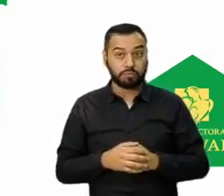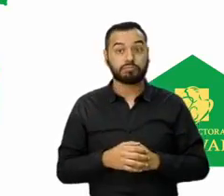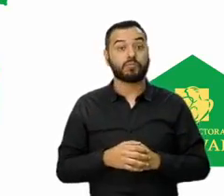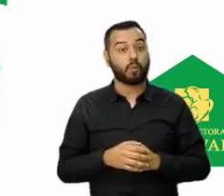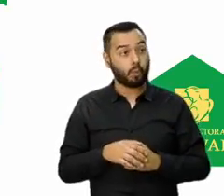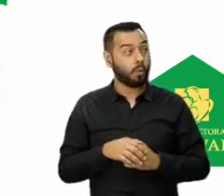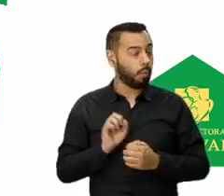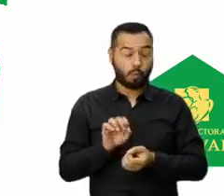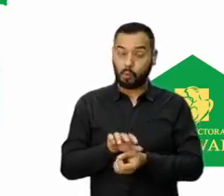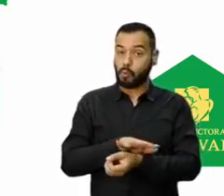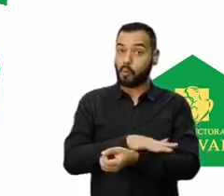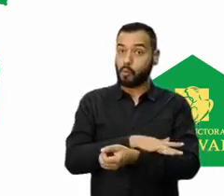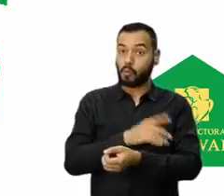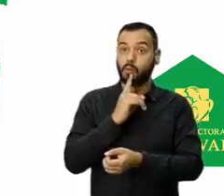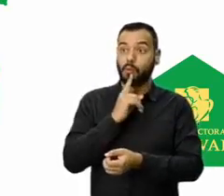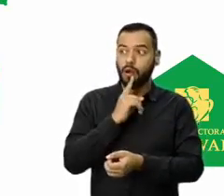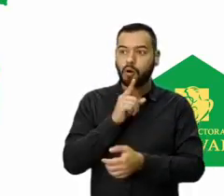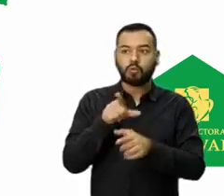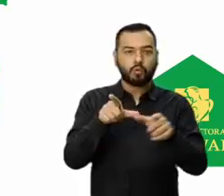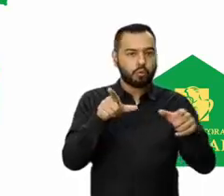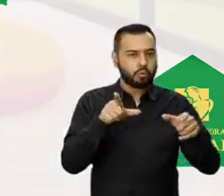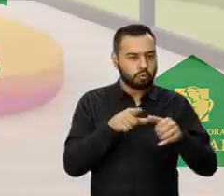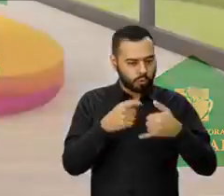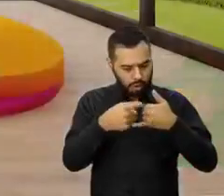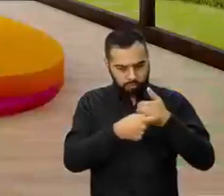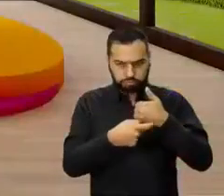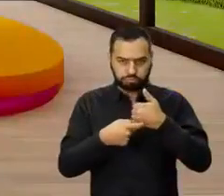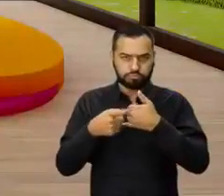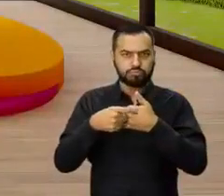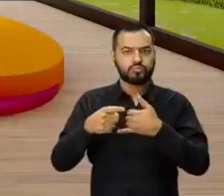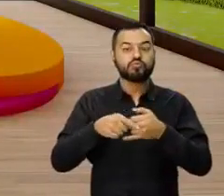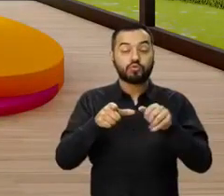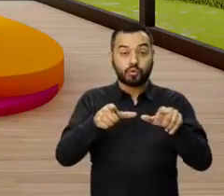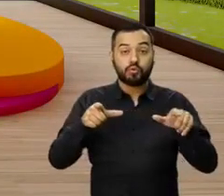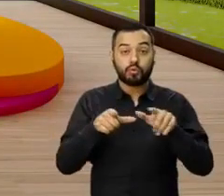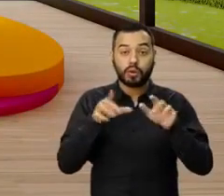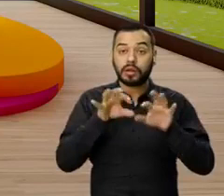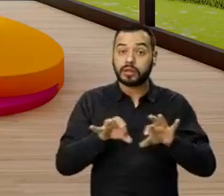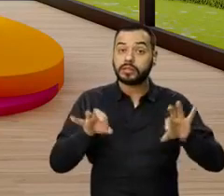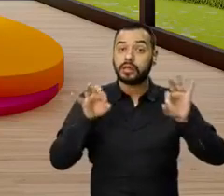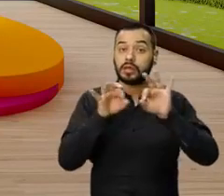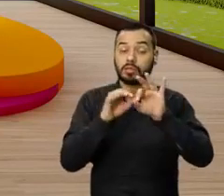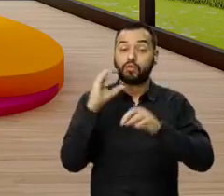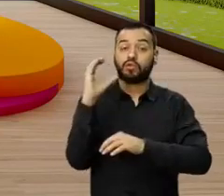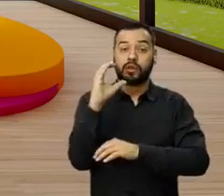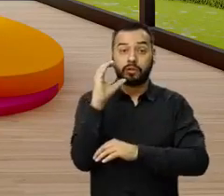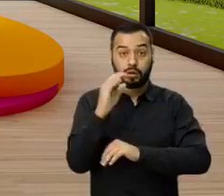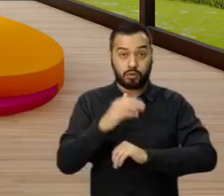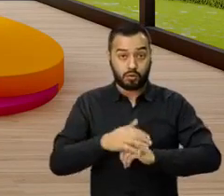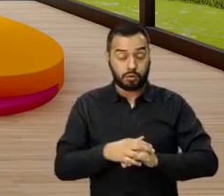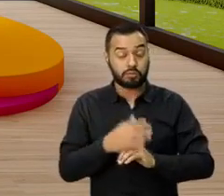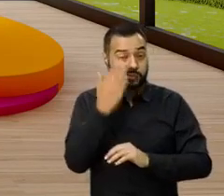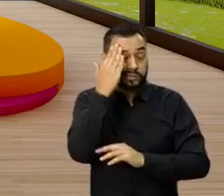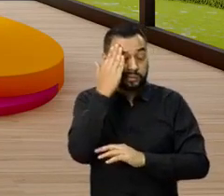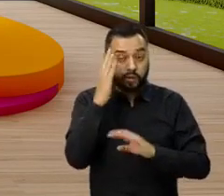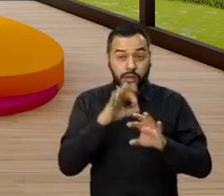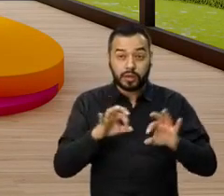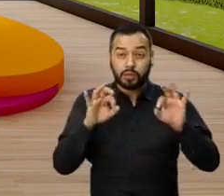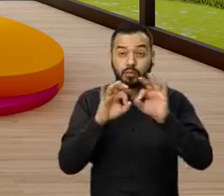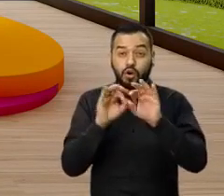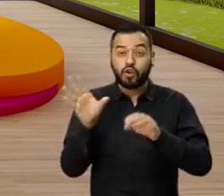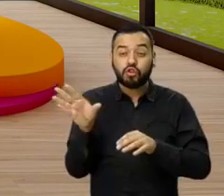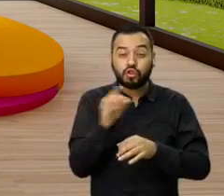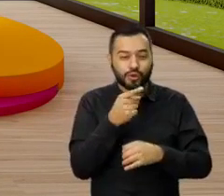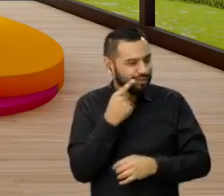podemos decir que de verdad estamos en lugares centrales, en lugares muy importantes del país y bueno, ya saben, aquí estas son todas